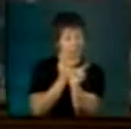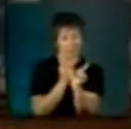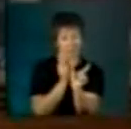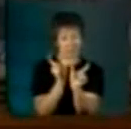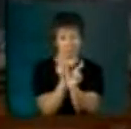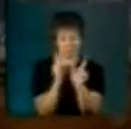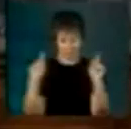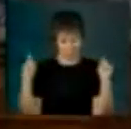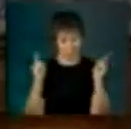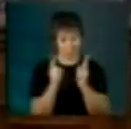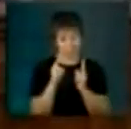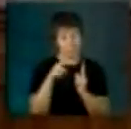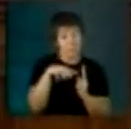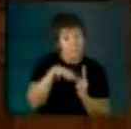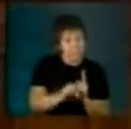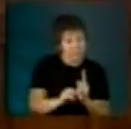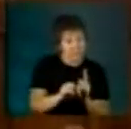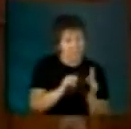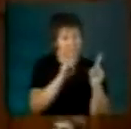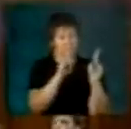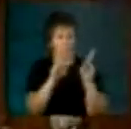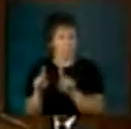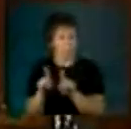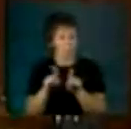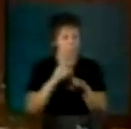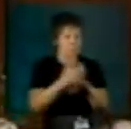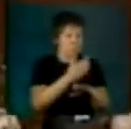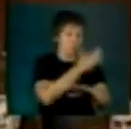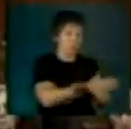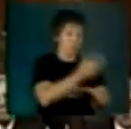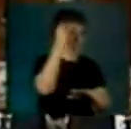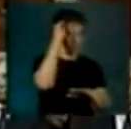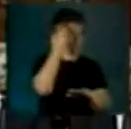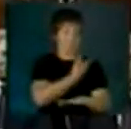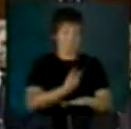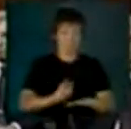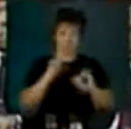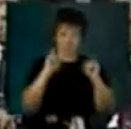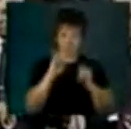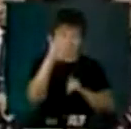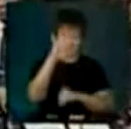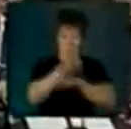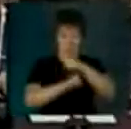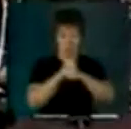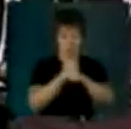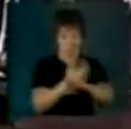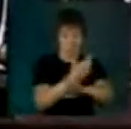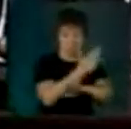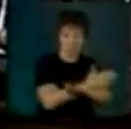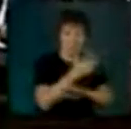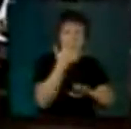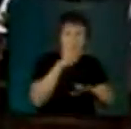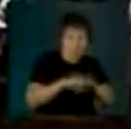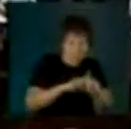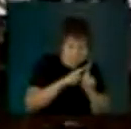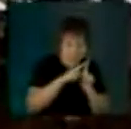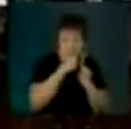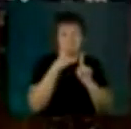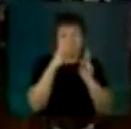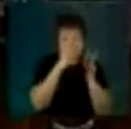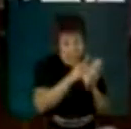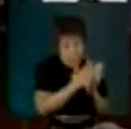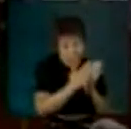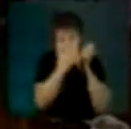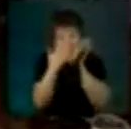más de lo mismo. En primer lugar vamos a darle al país cinco años más de manejo profesional de la